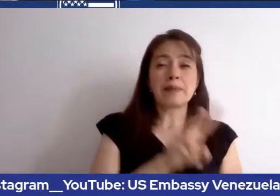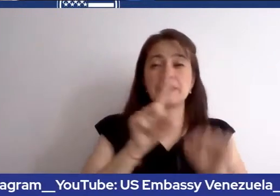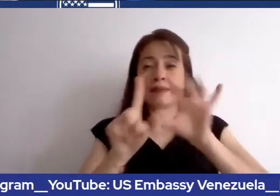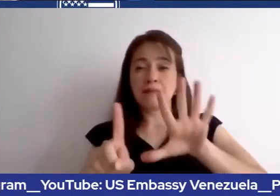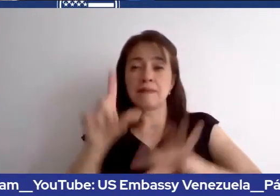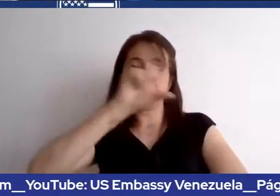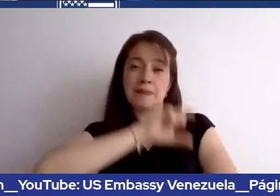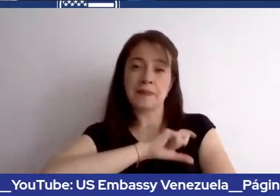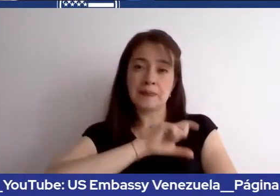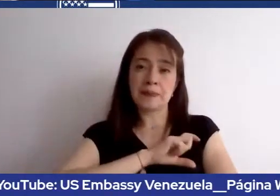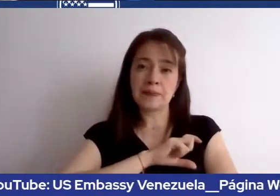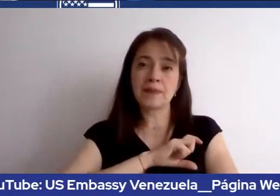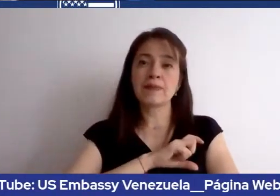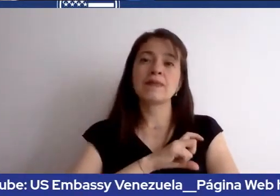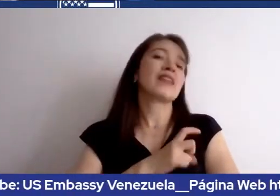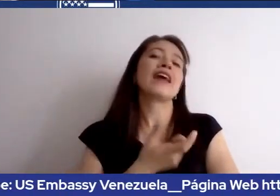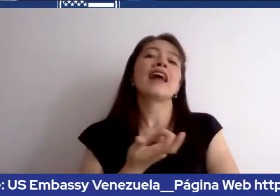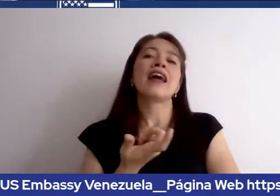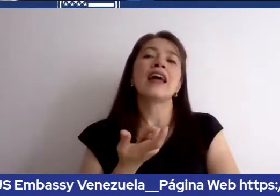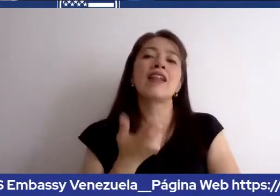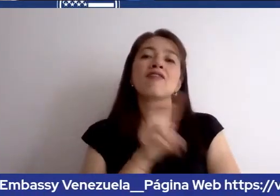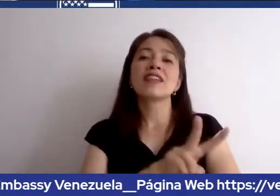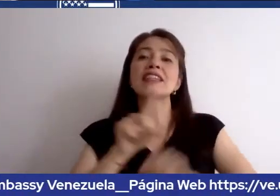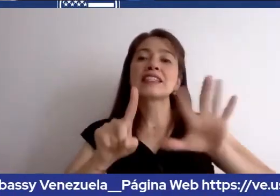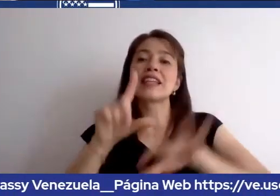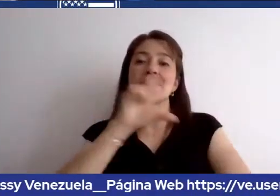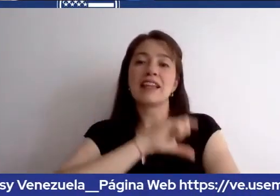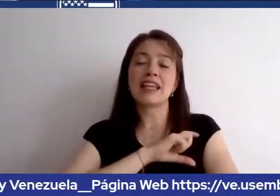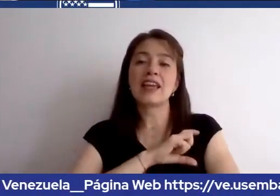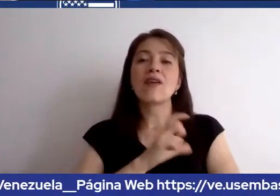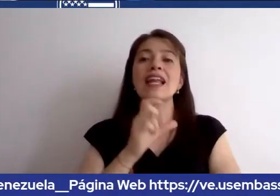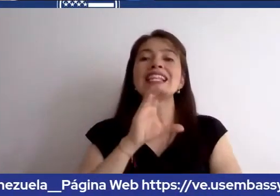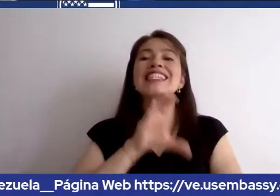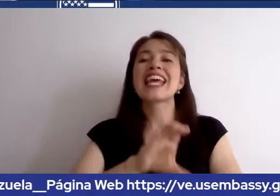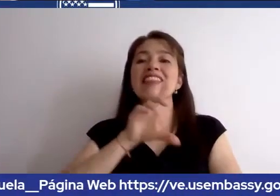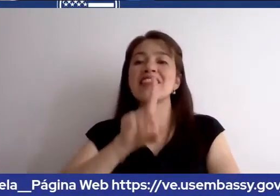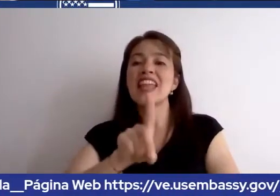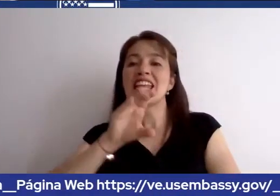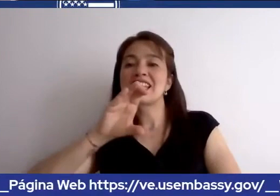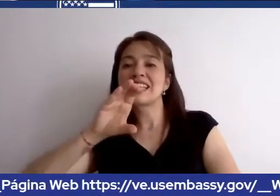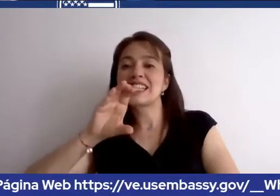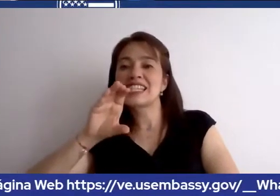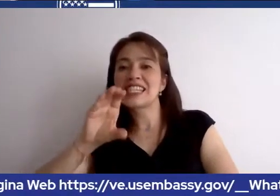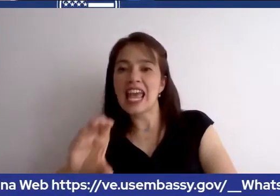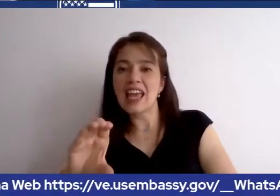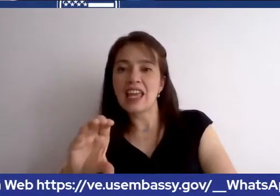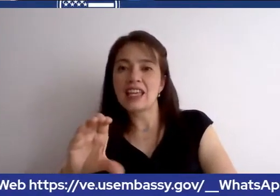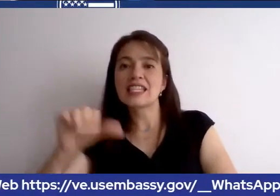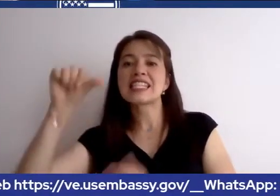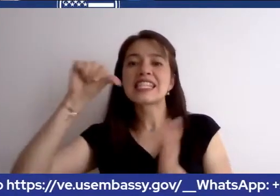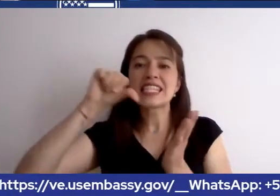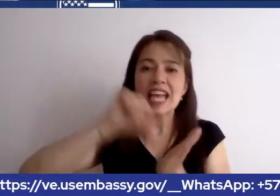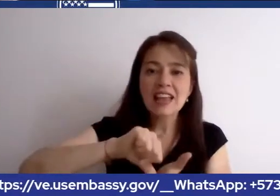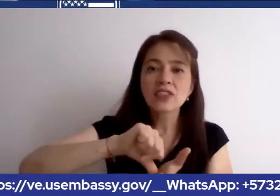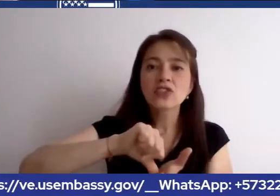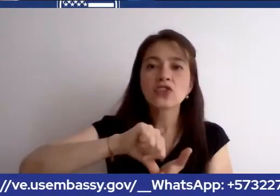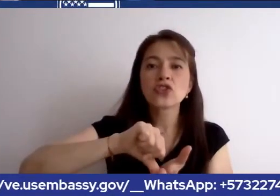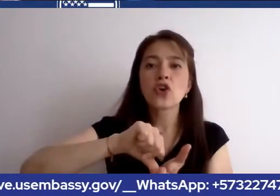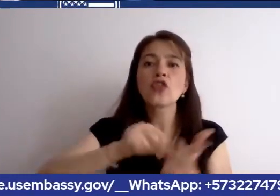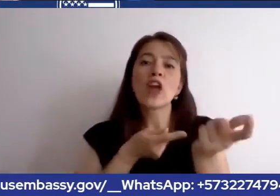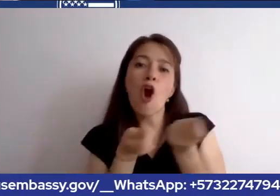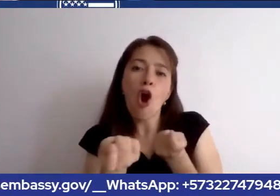enero el cdc que es el centro de pues centro de